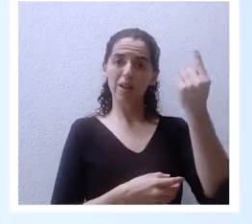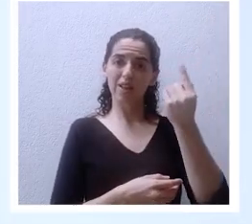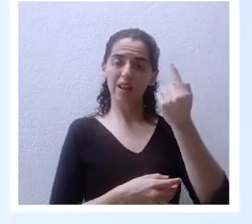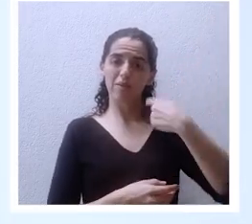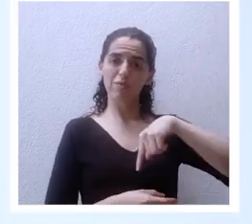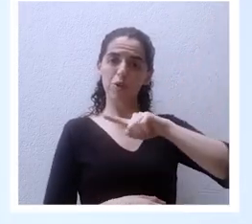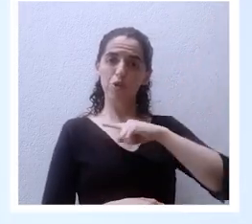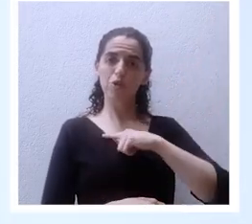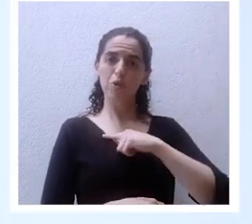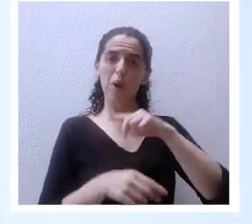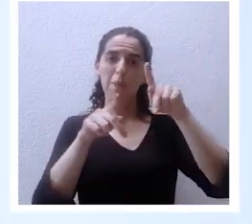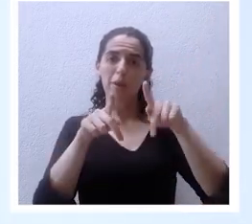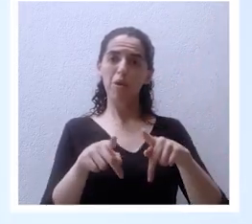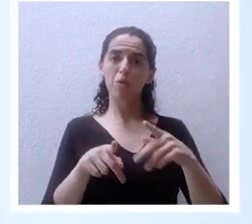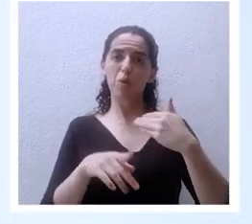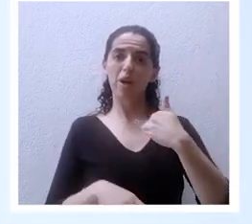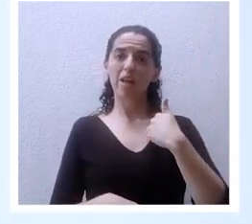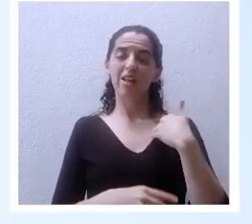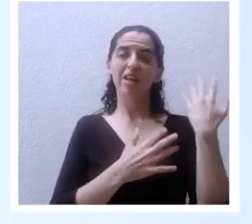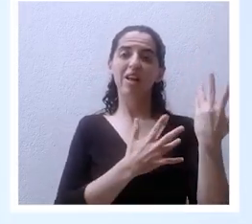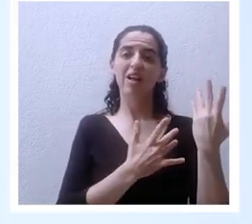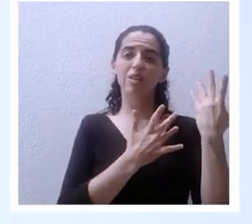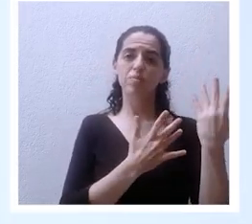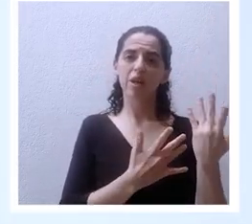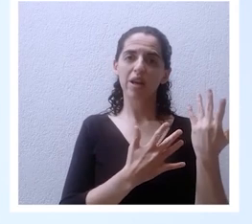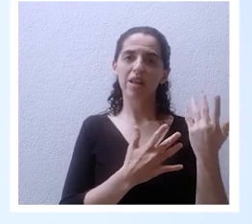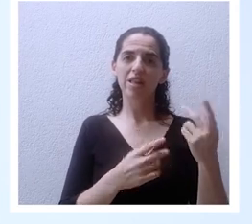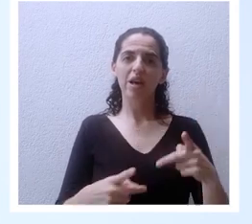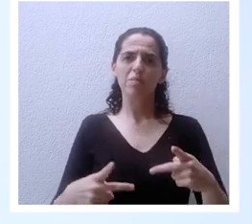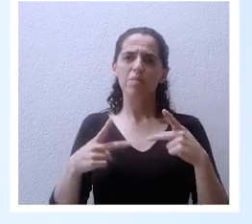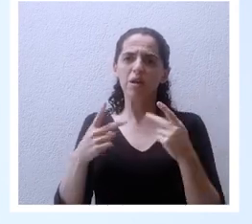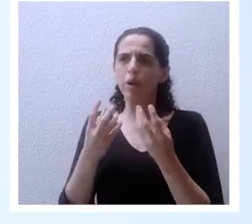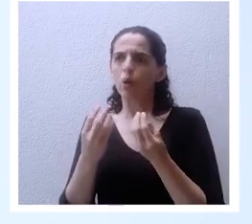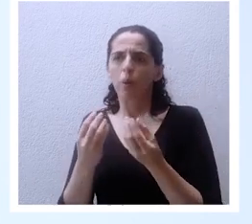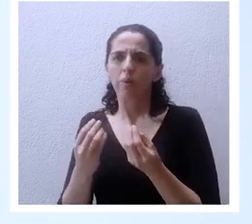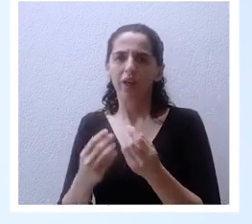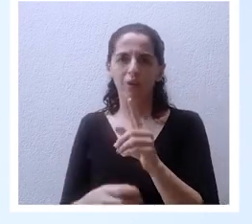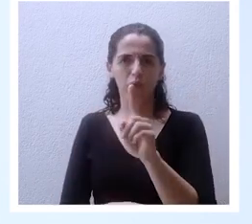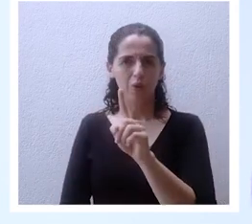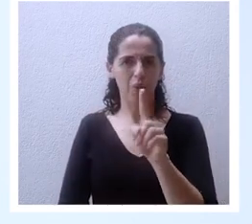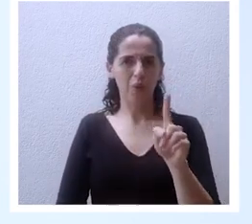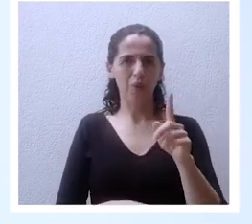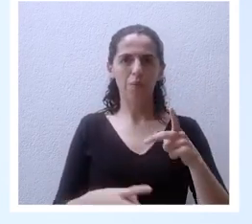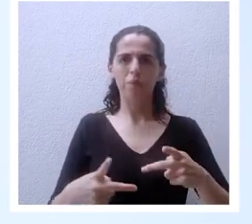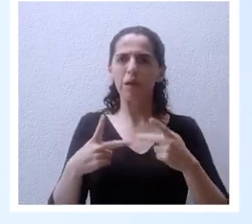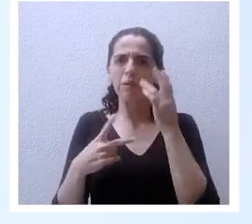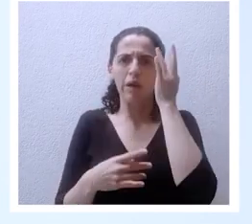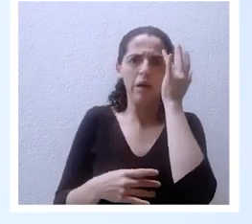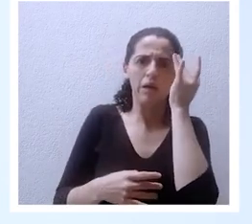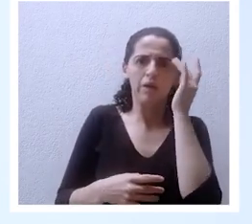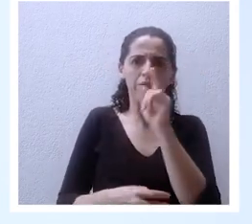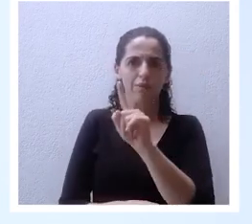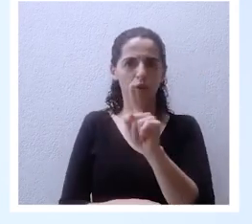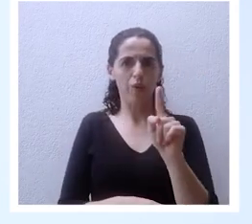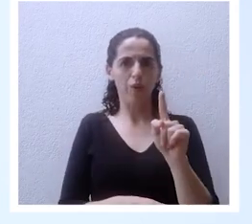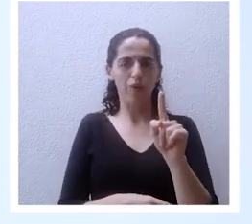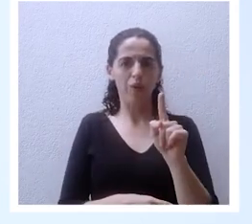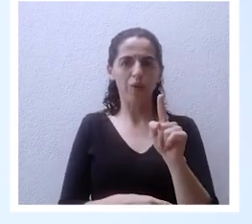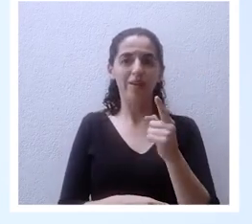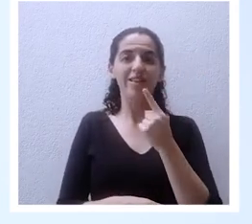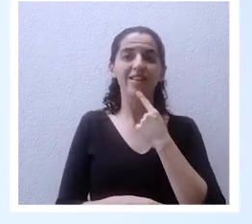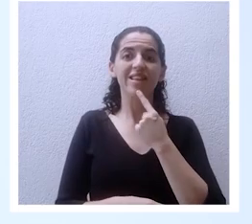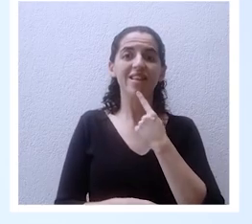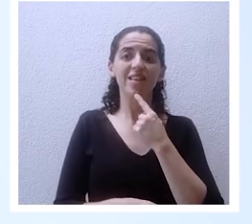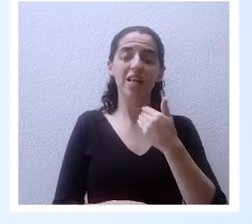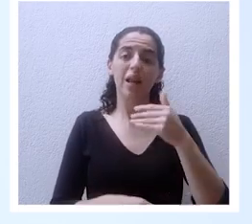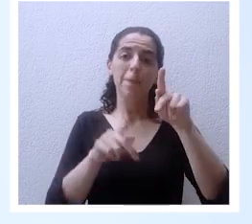dice que el que tiene esta esperanza vive con un miedo no, no dice eso vive con una angustia no, no dice eso el que tiene